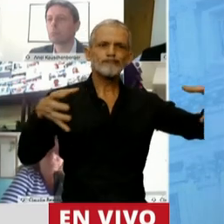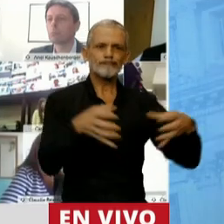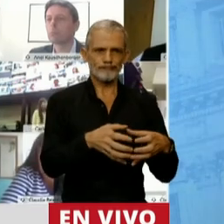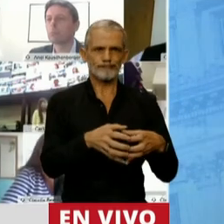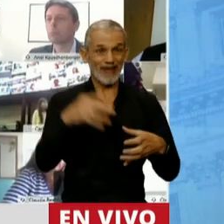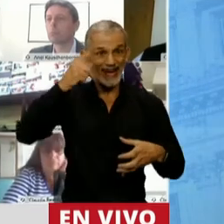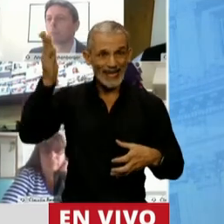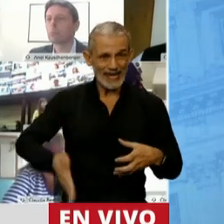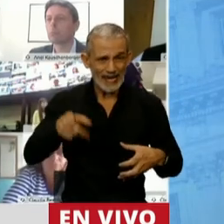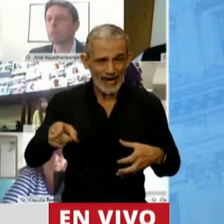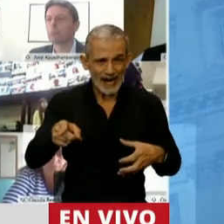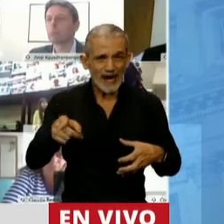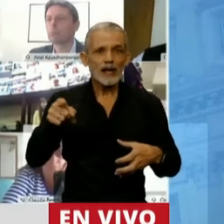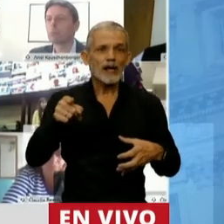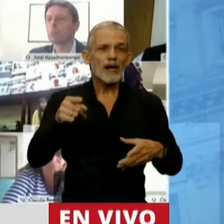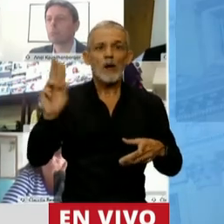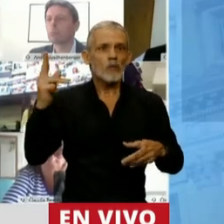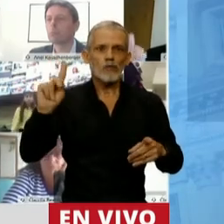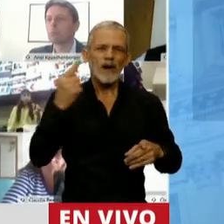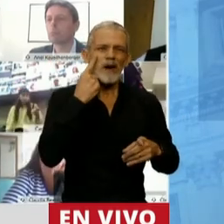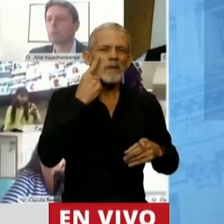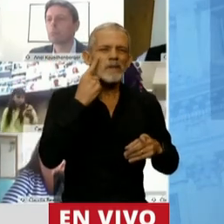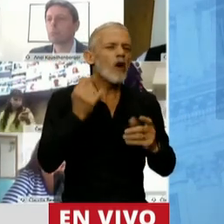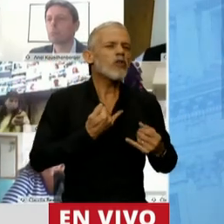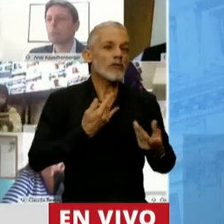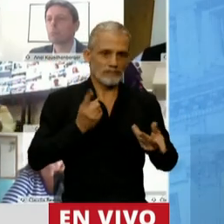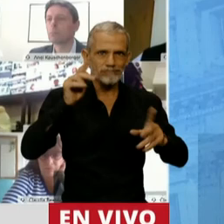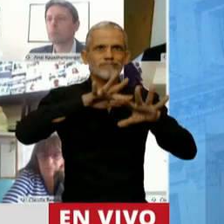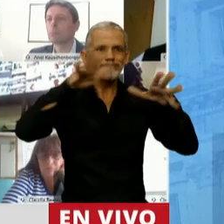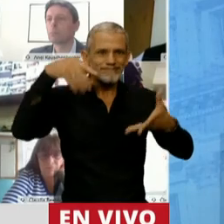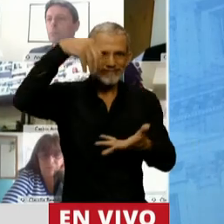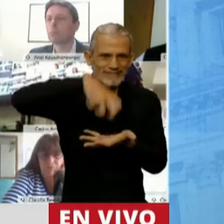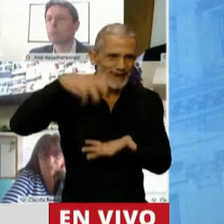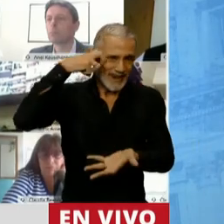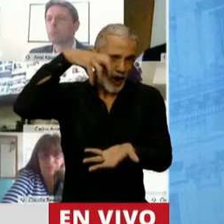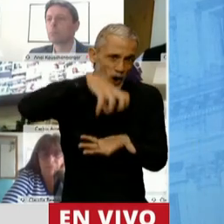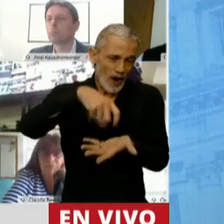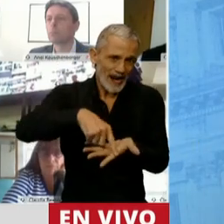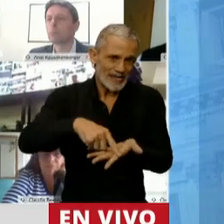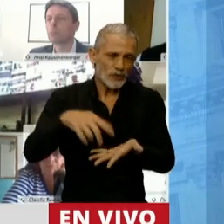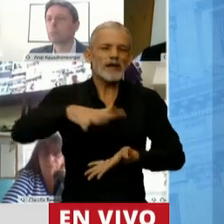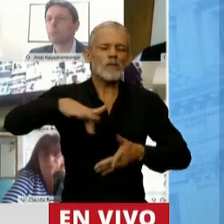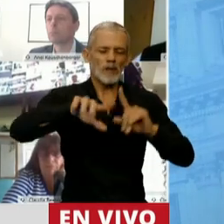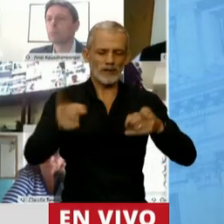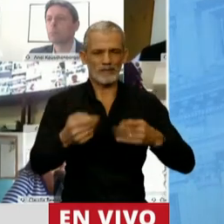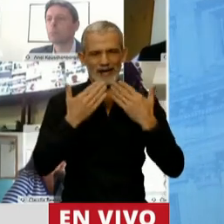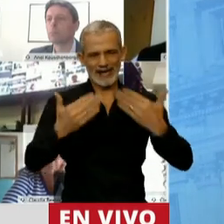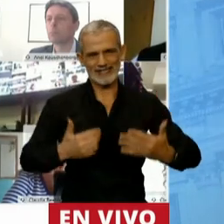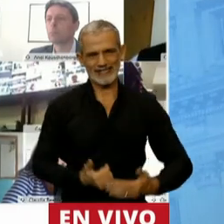Néstor Kirchner está vivo. Está vivo en la Cámara de Diputados y está vivo en nuestro pueblo. Gracias, Presidente.